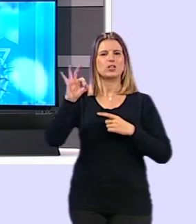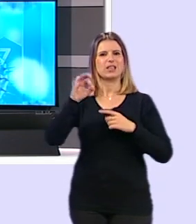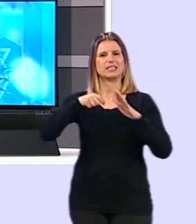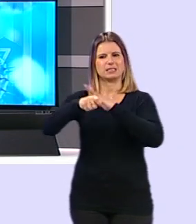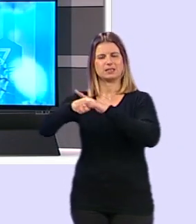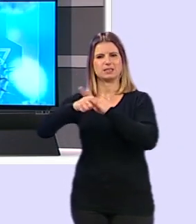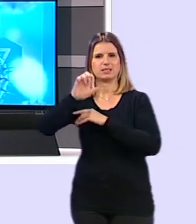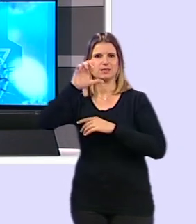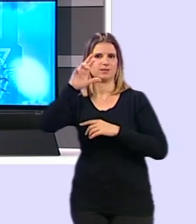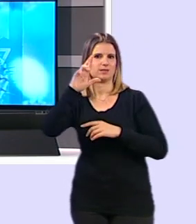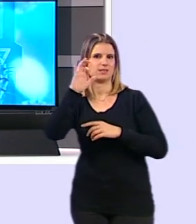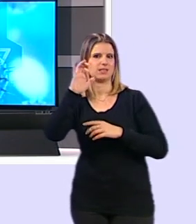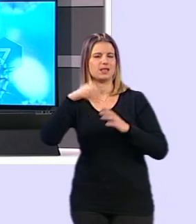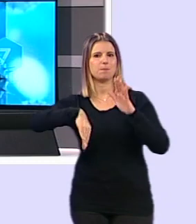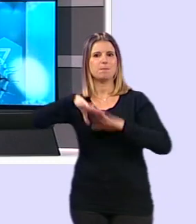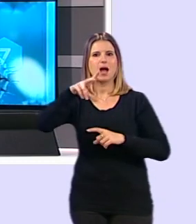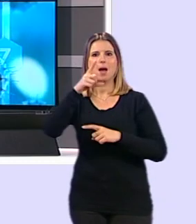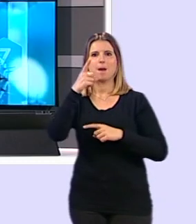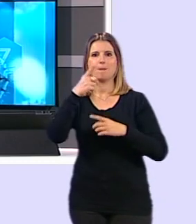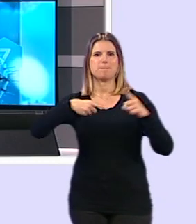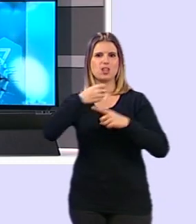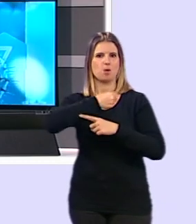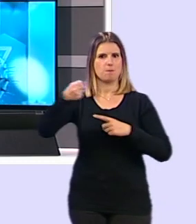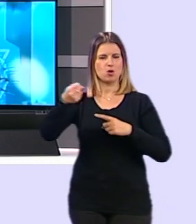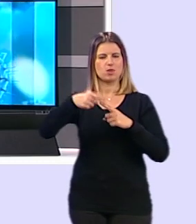ERTE que afectan a más de medio millón de trabajadores.